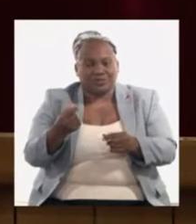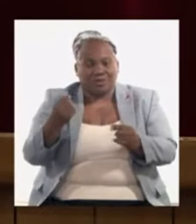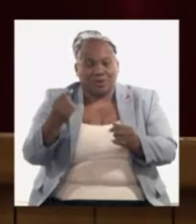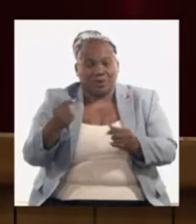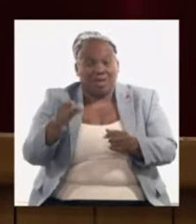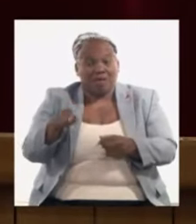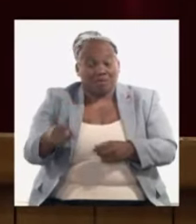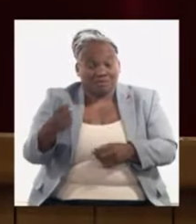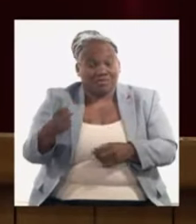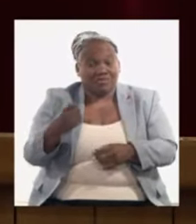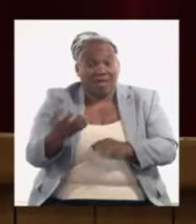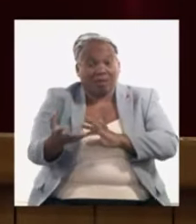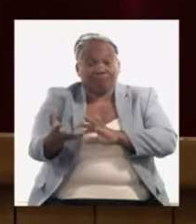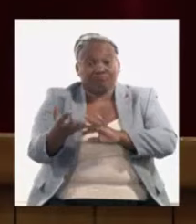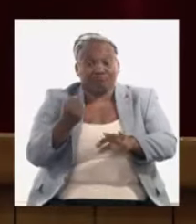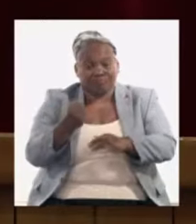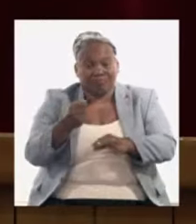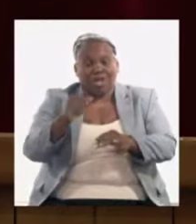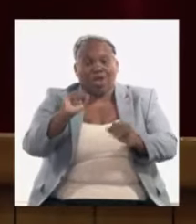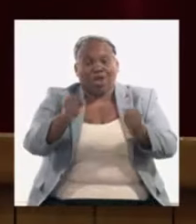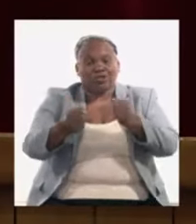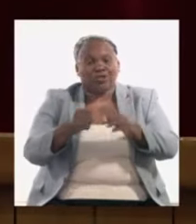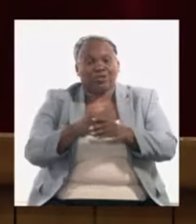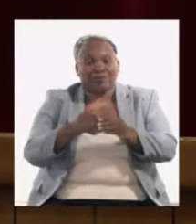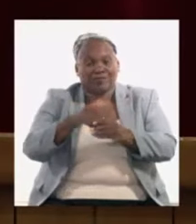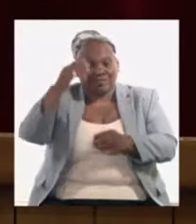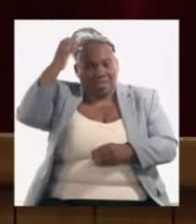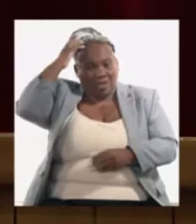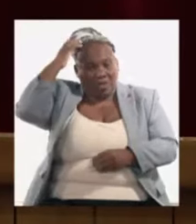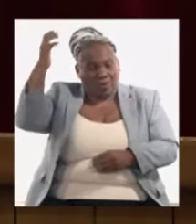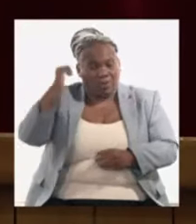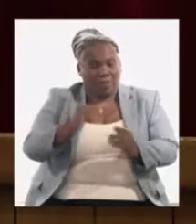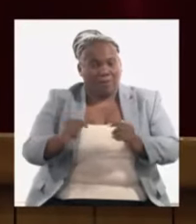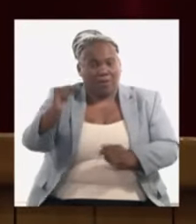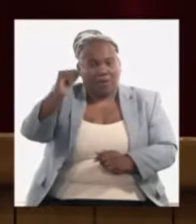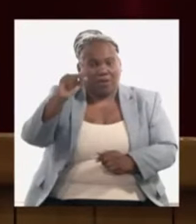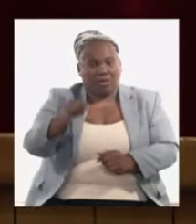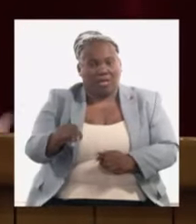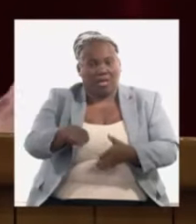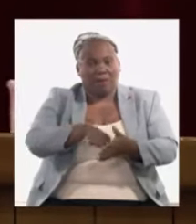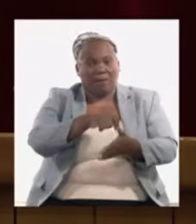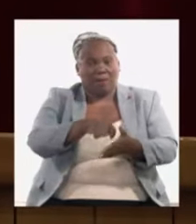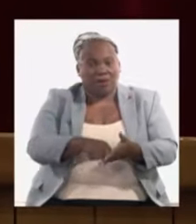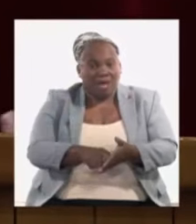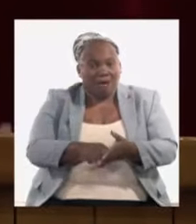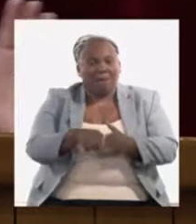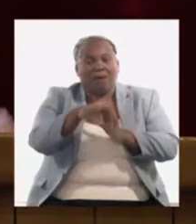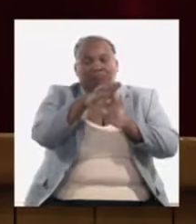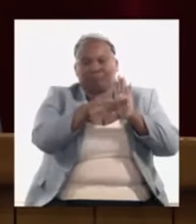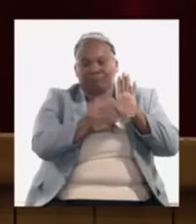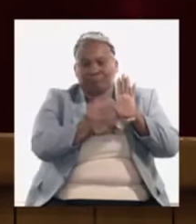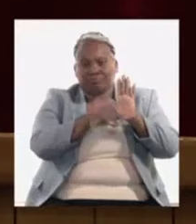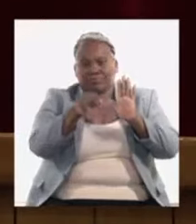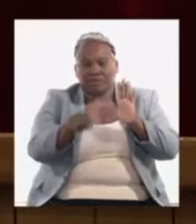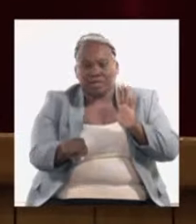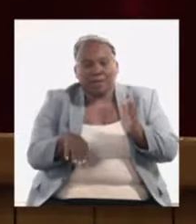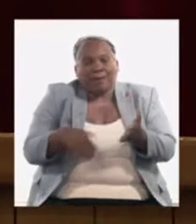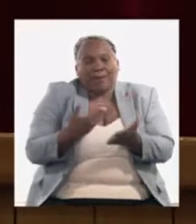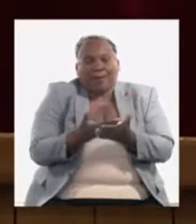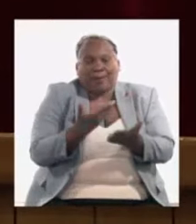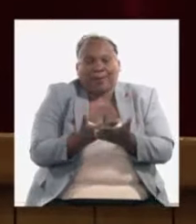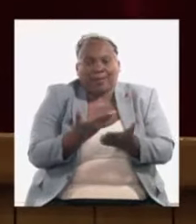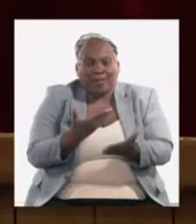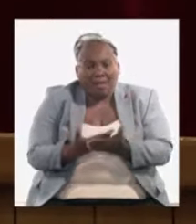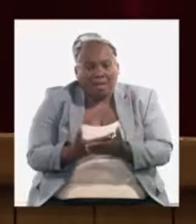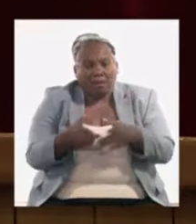recuperar la gestión y el control de las divisas por el Estado es una de las prioridades del programa de estabilización macroeconómica y implementaremos propondremos y